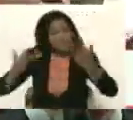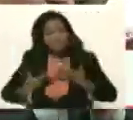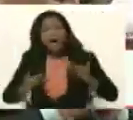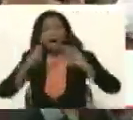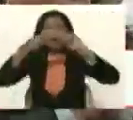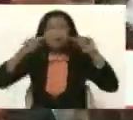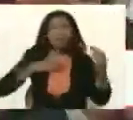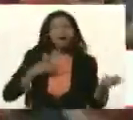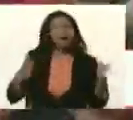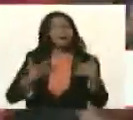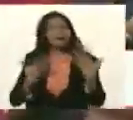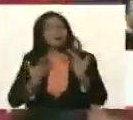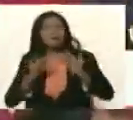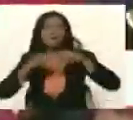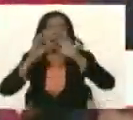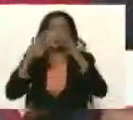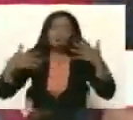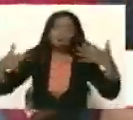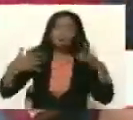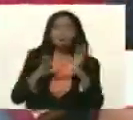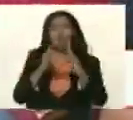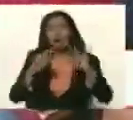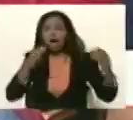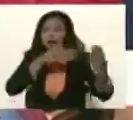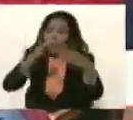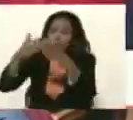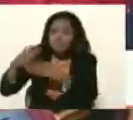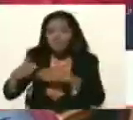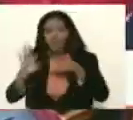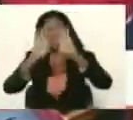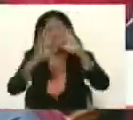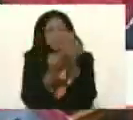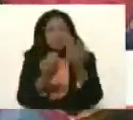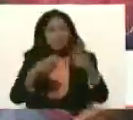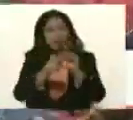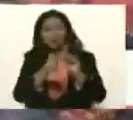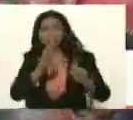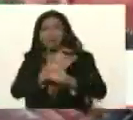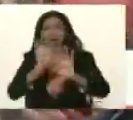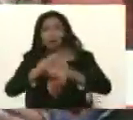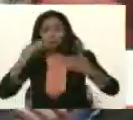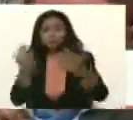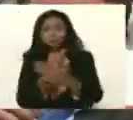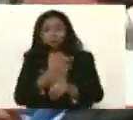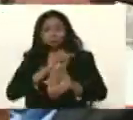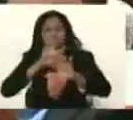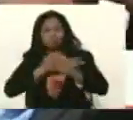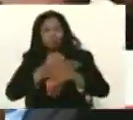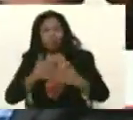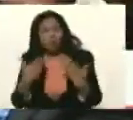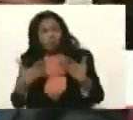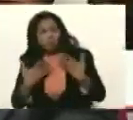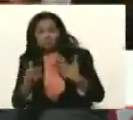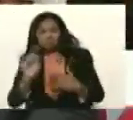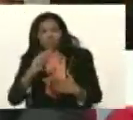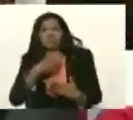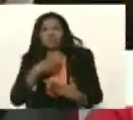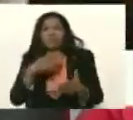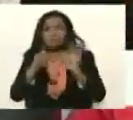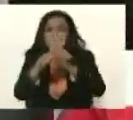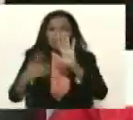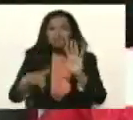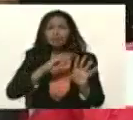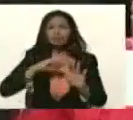a la paz, a la alegría, a la armonía, al compartir en familia. Nadie podrá quitarlo. Ese derecho.